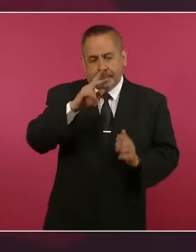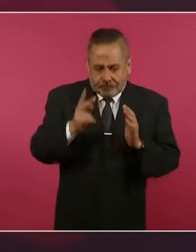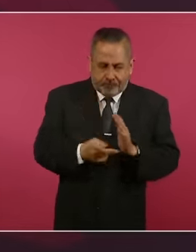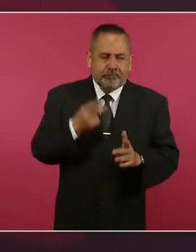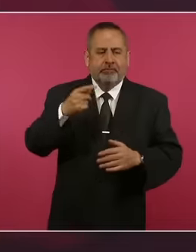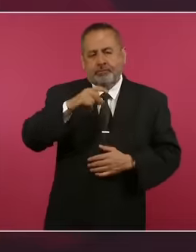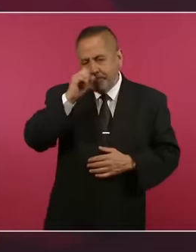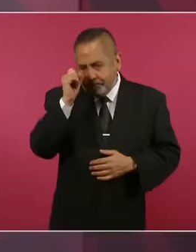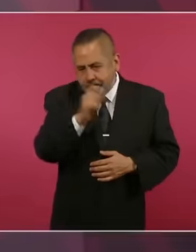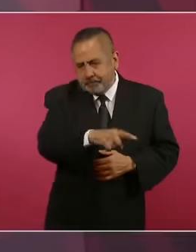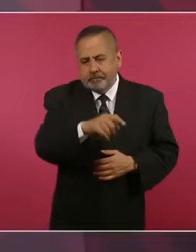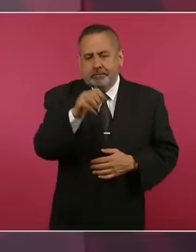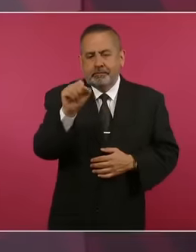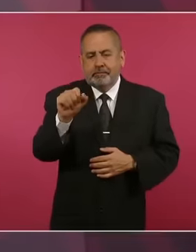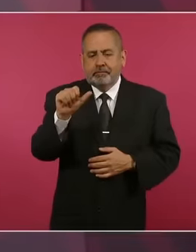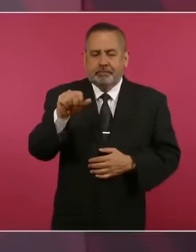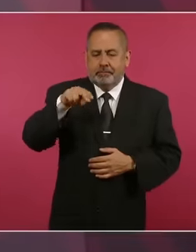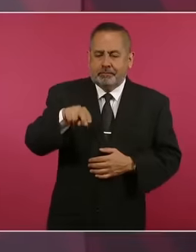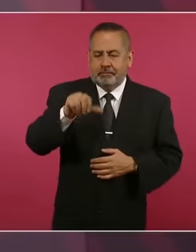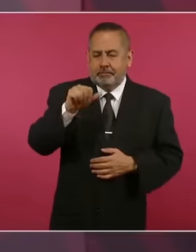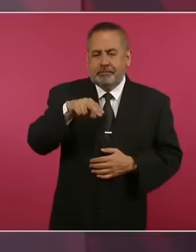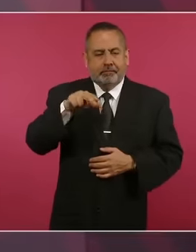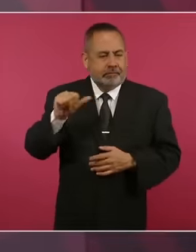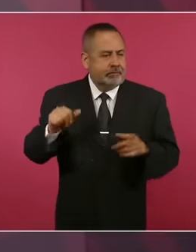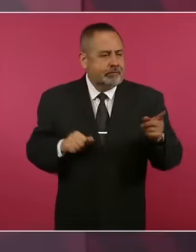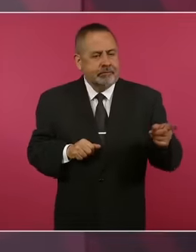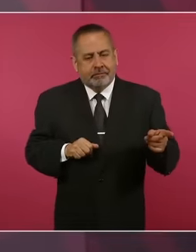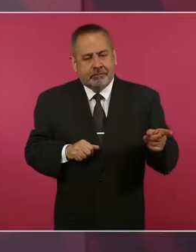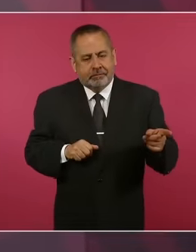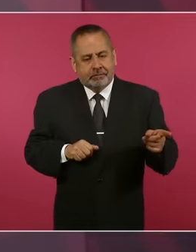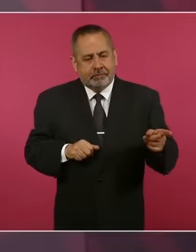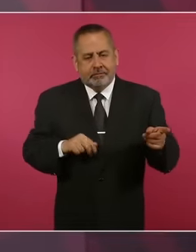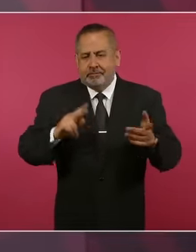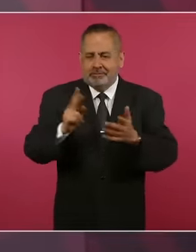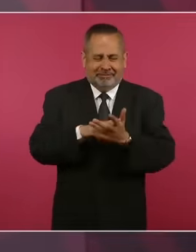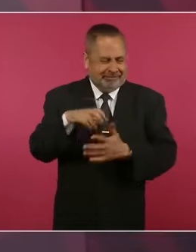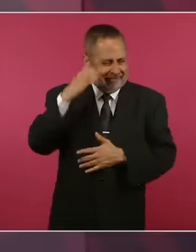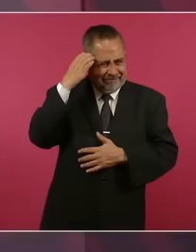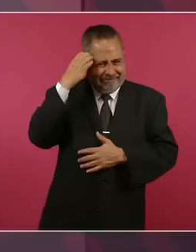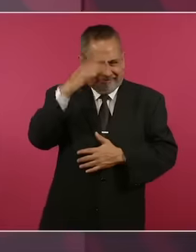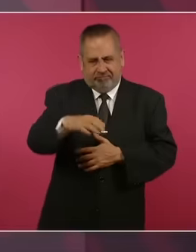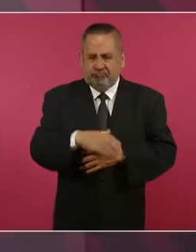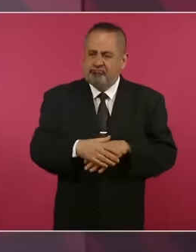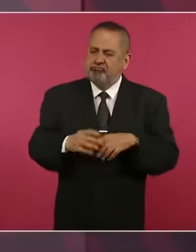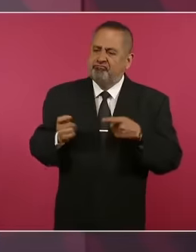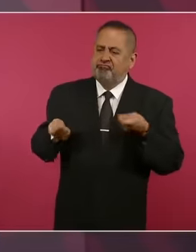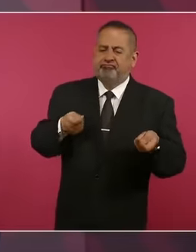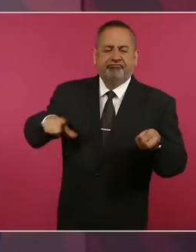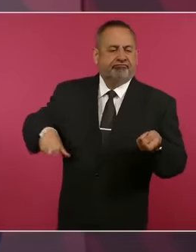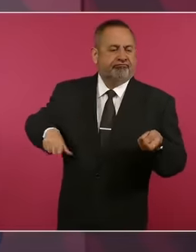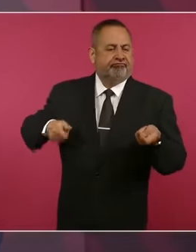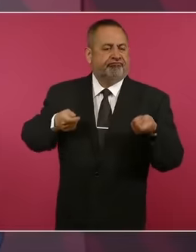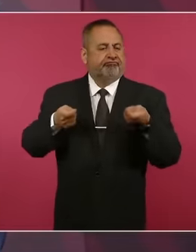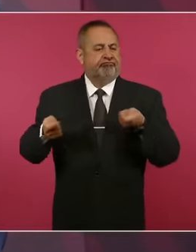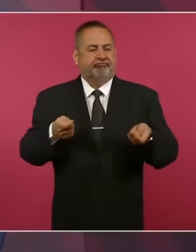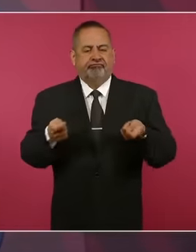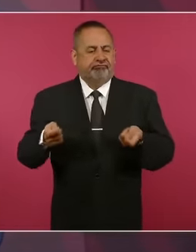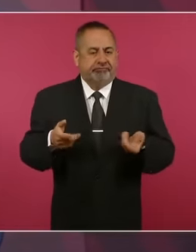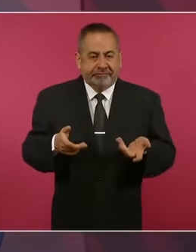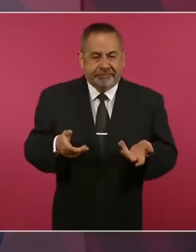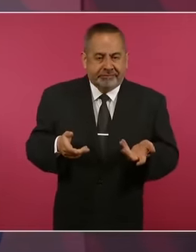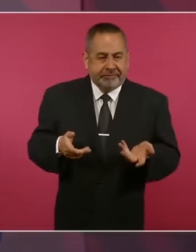de esa tiranía santanista, por la cual se vende